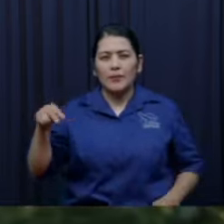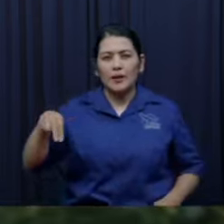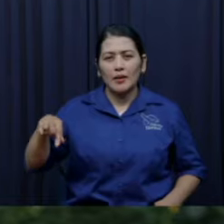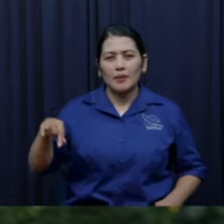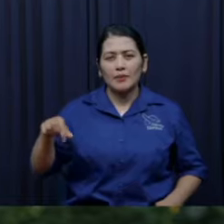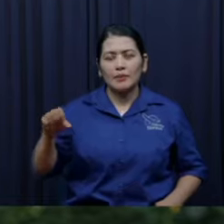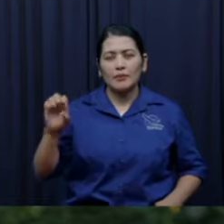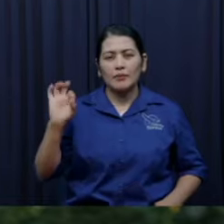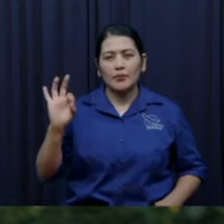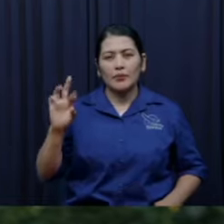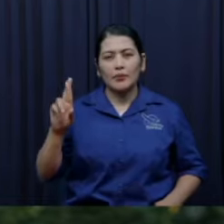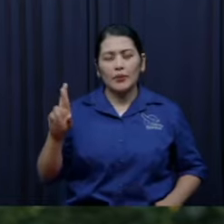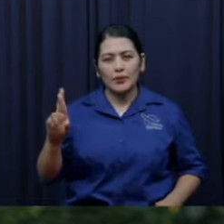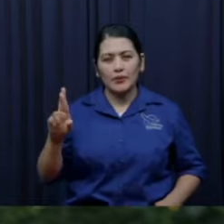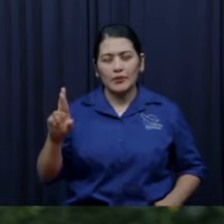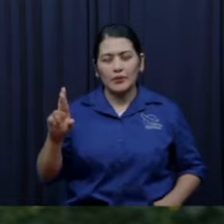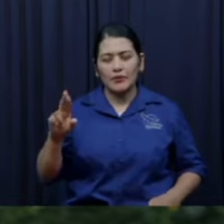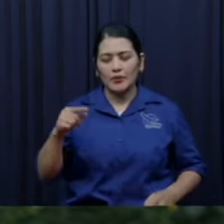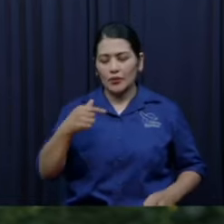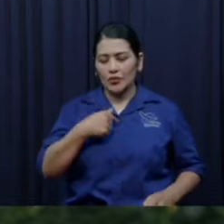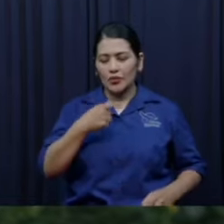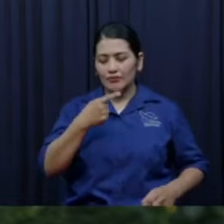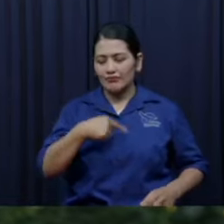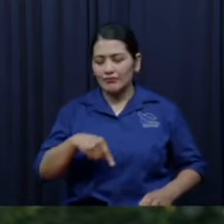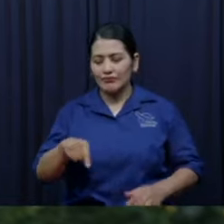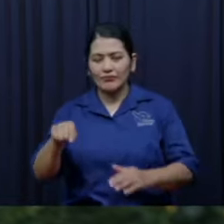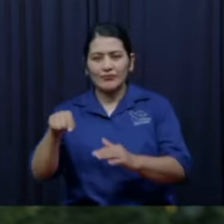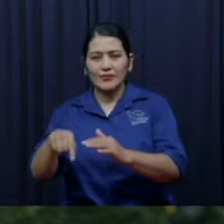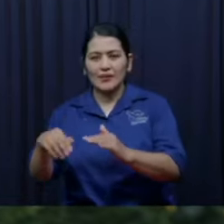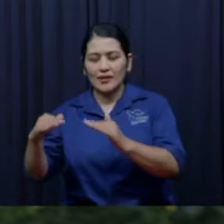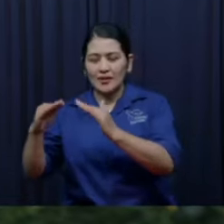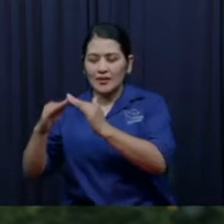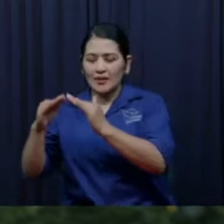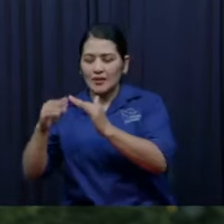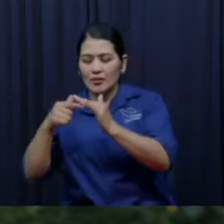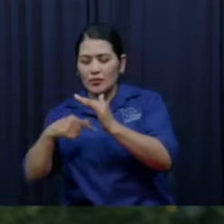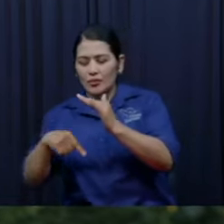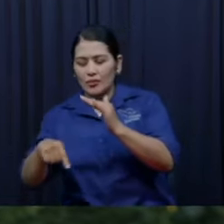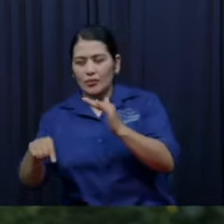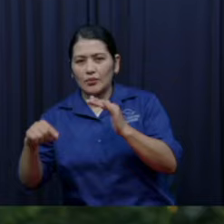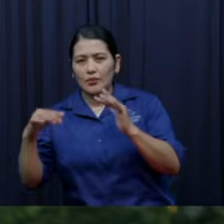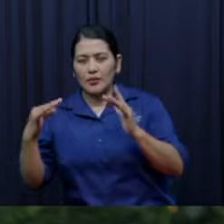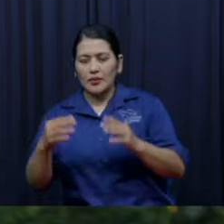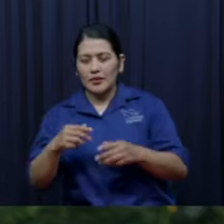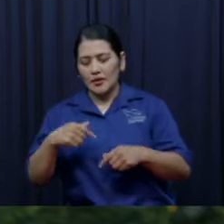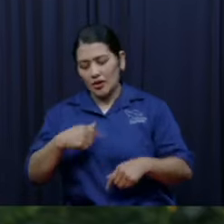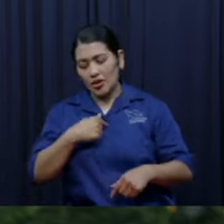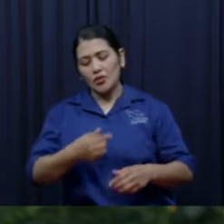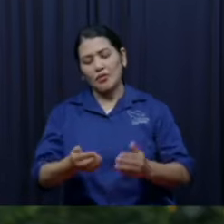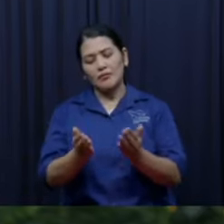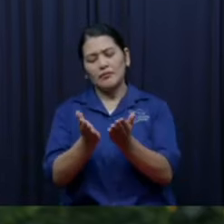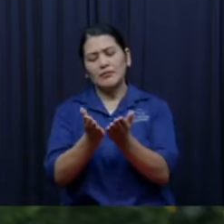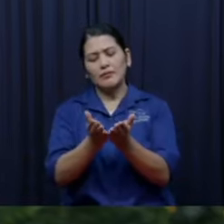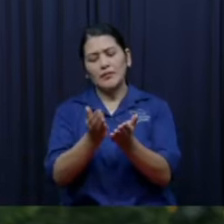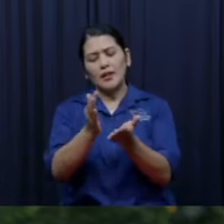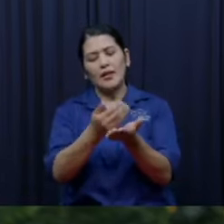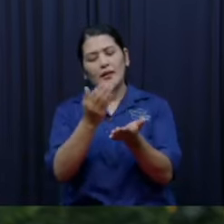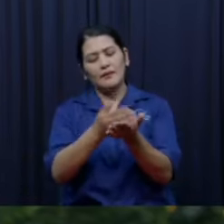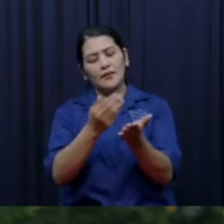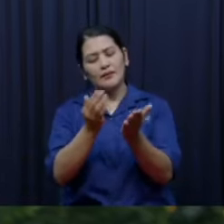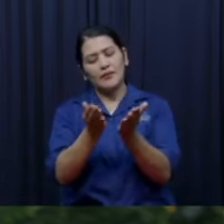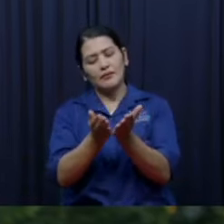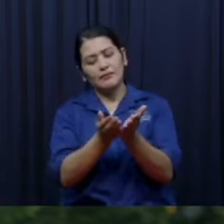y siempre todos los martes entraba un grupo de iglesias cristianas de diferentes iglesias